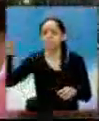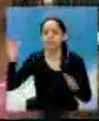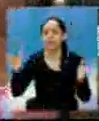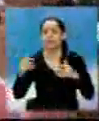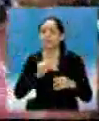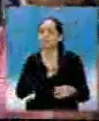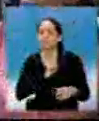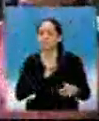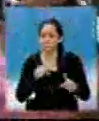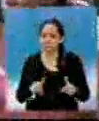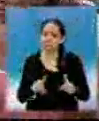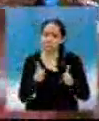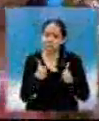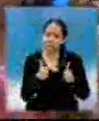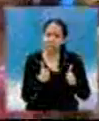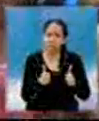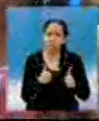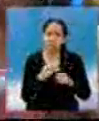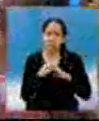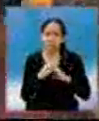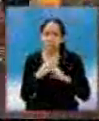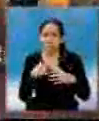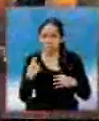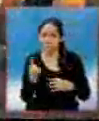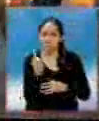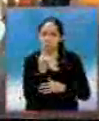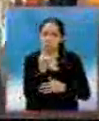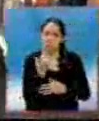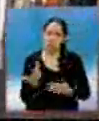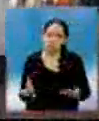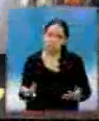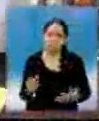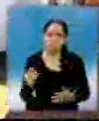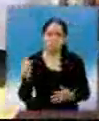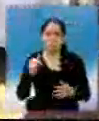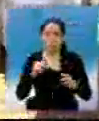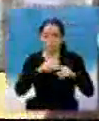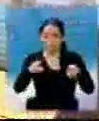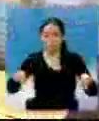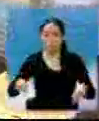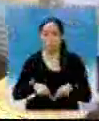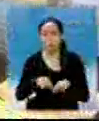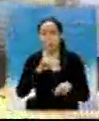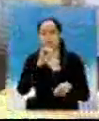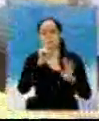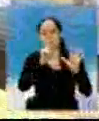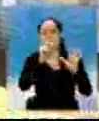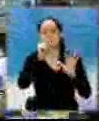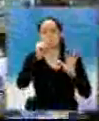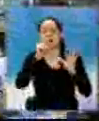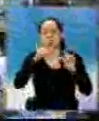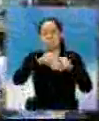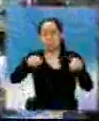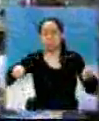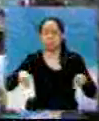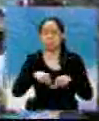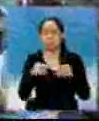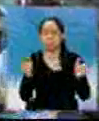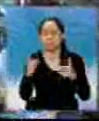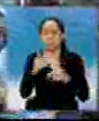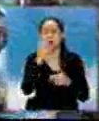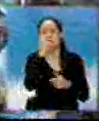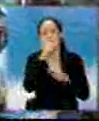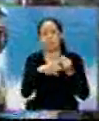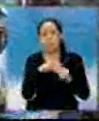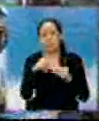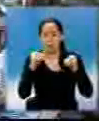pero estamos bien, estamos seguros, eso es lo más importante. En un área de tres por seis metros se construyeron viviendas, en algunas de ellas viven dos